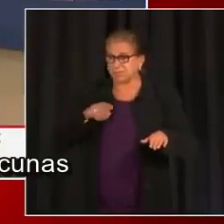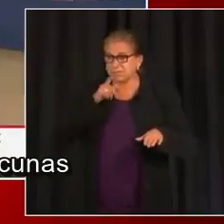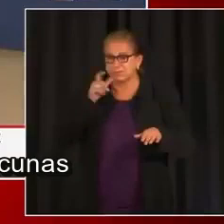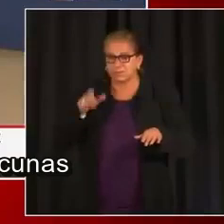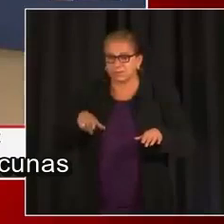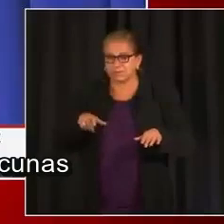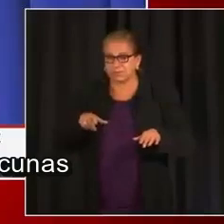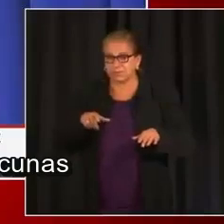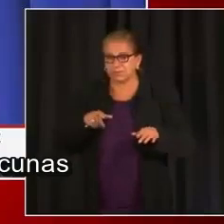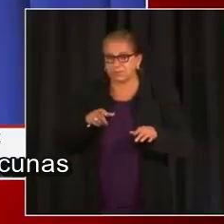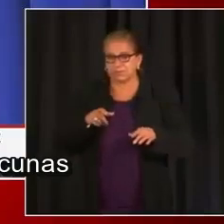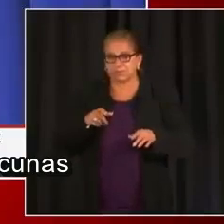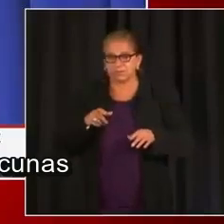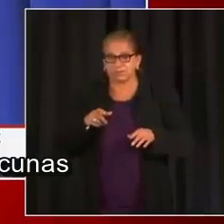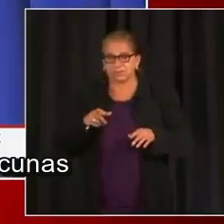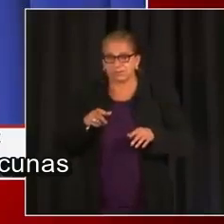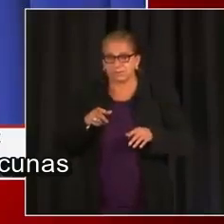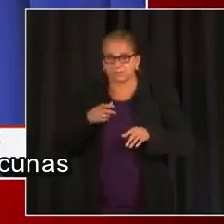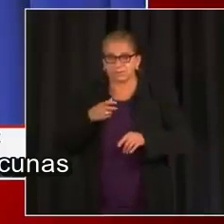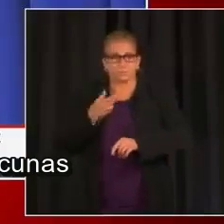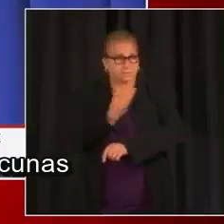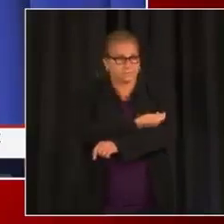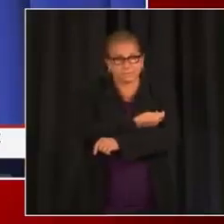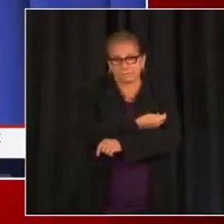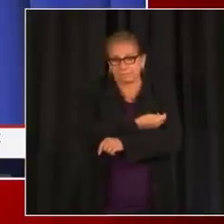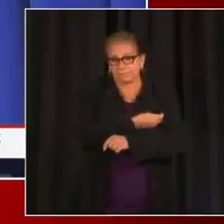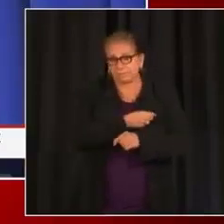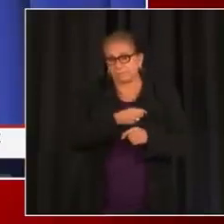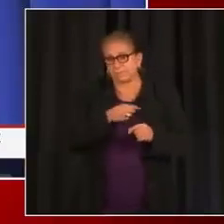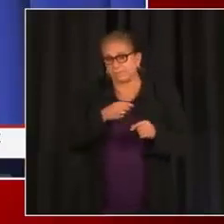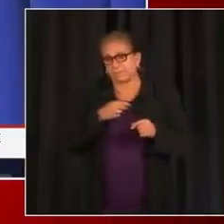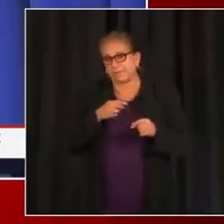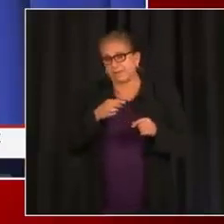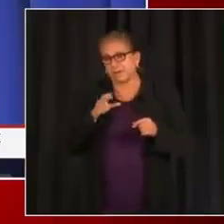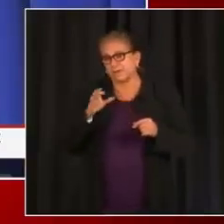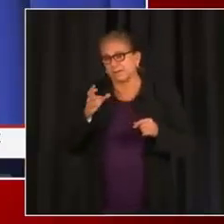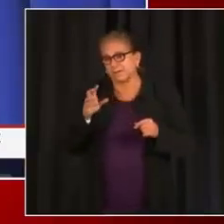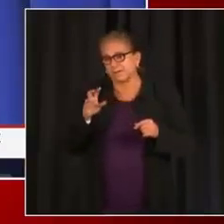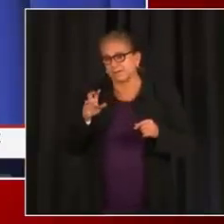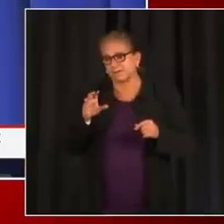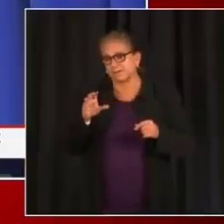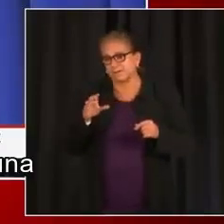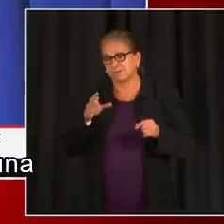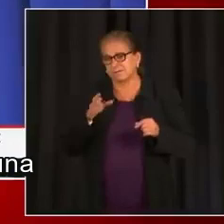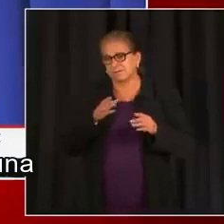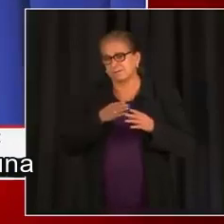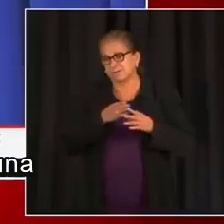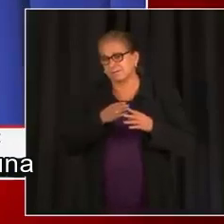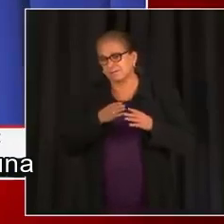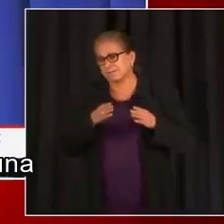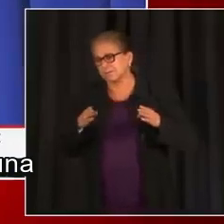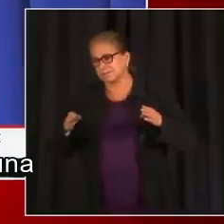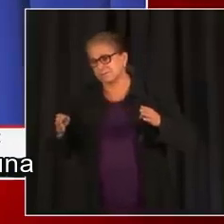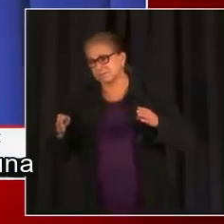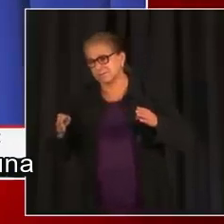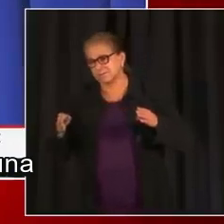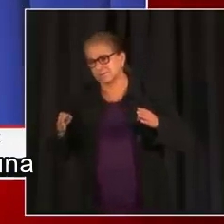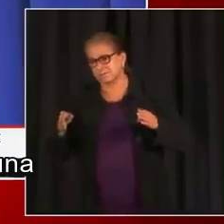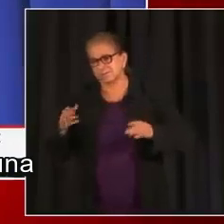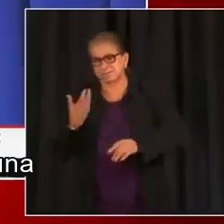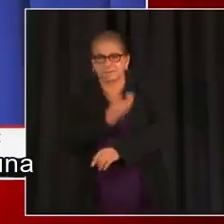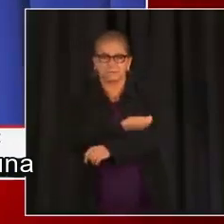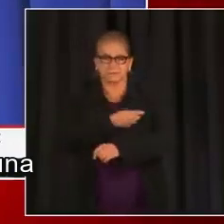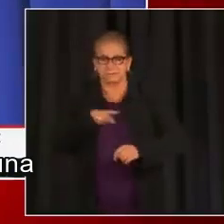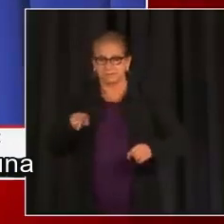debía haber un retraso entre las personas que recibían la vacuna contra la COVID-19 o cualquier otra de las